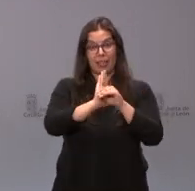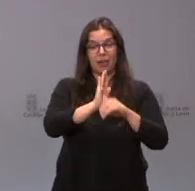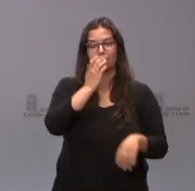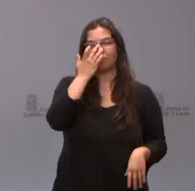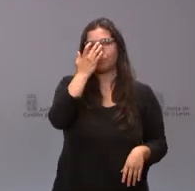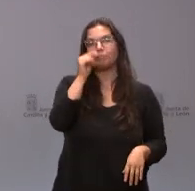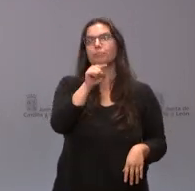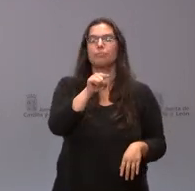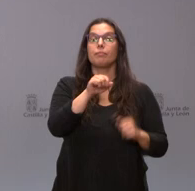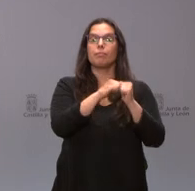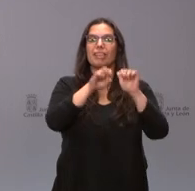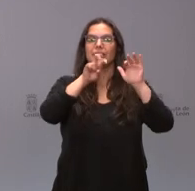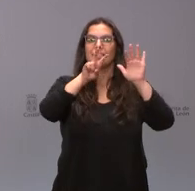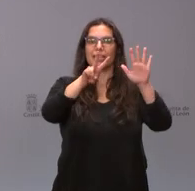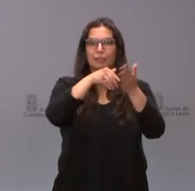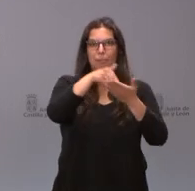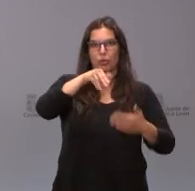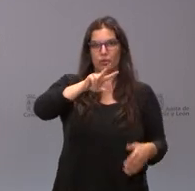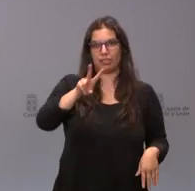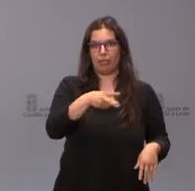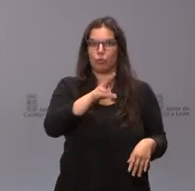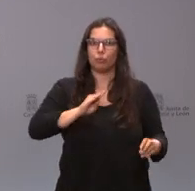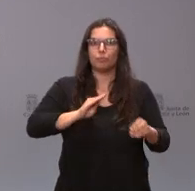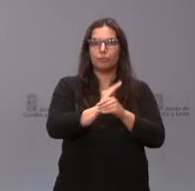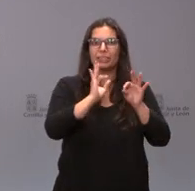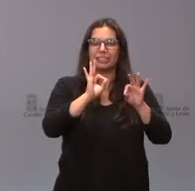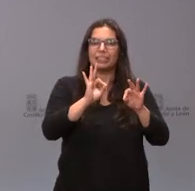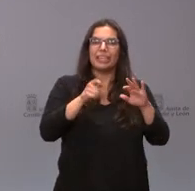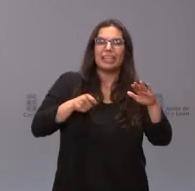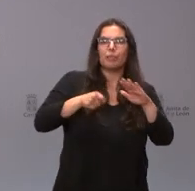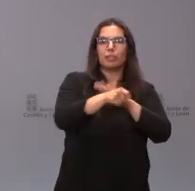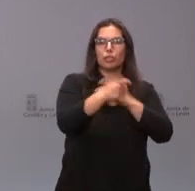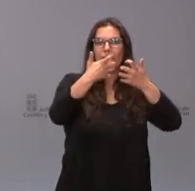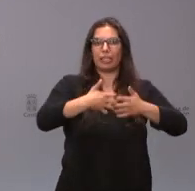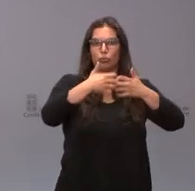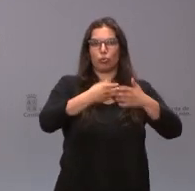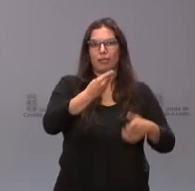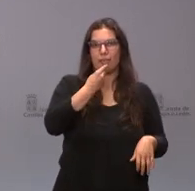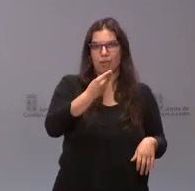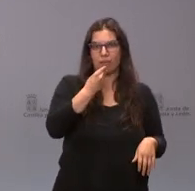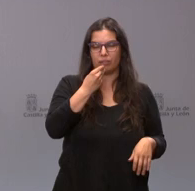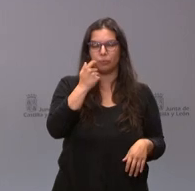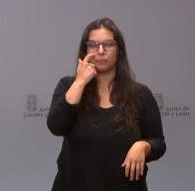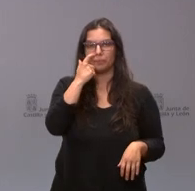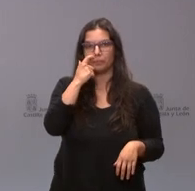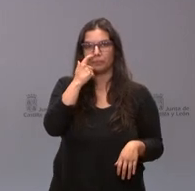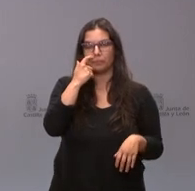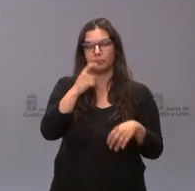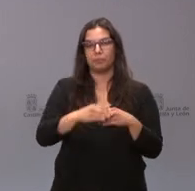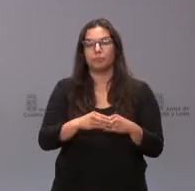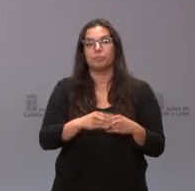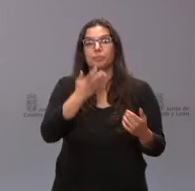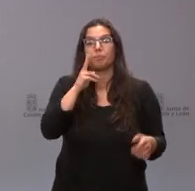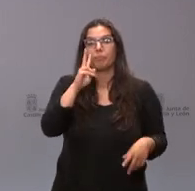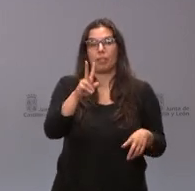son 27 millones de euros destinados a la inversión en la industria agroalimentaria. Como pueden ver